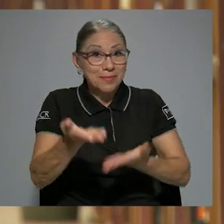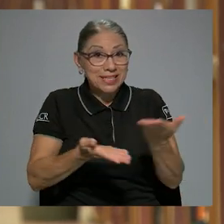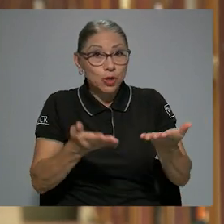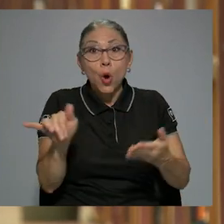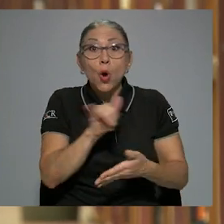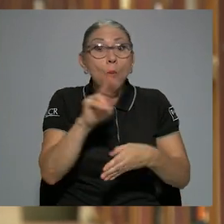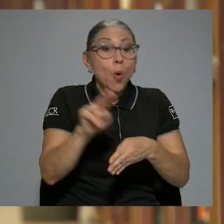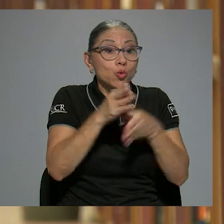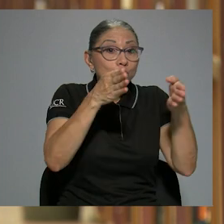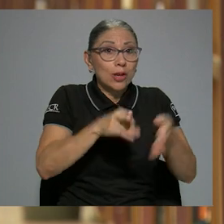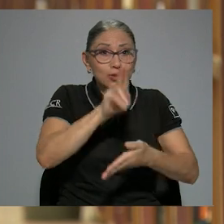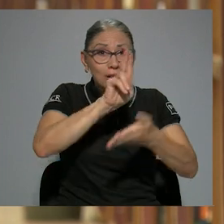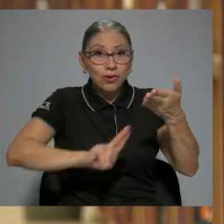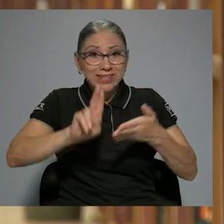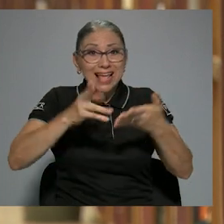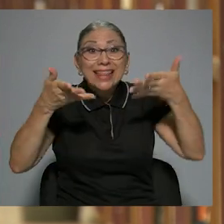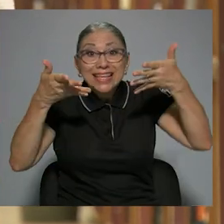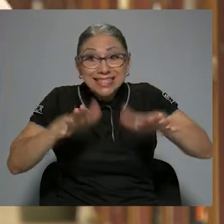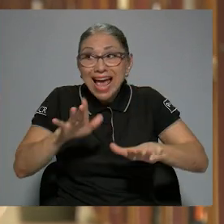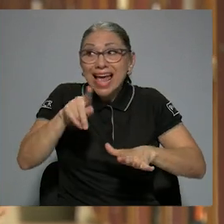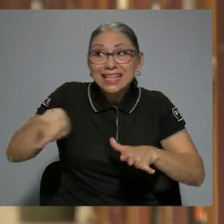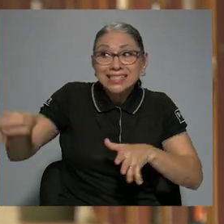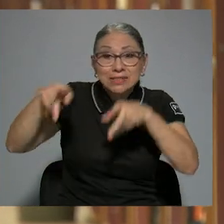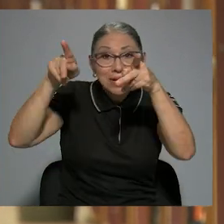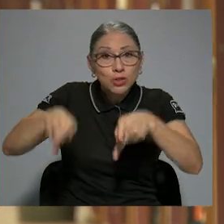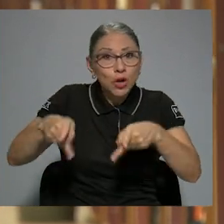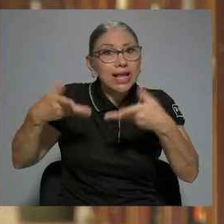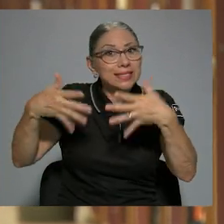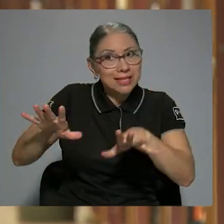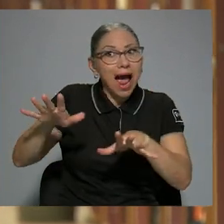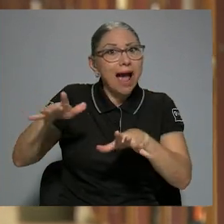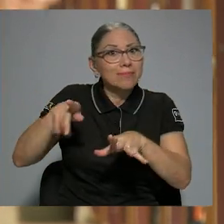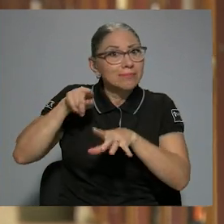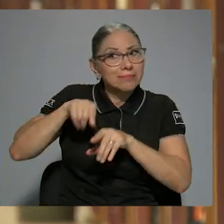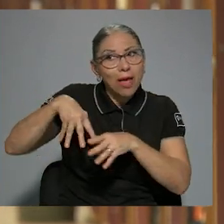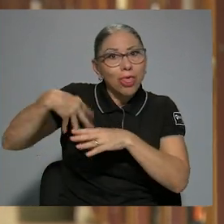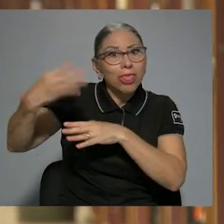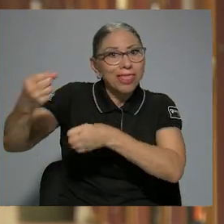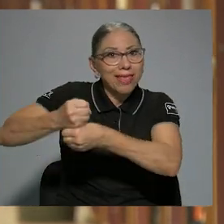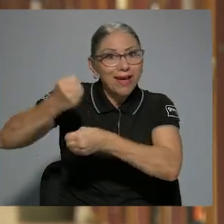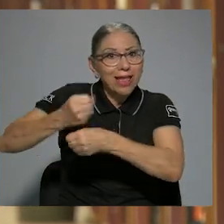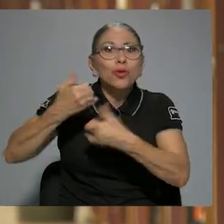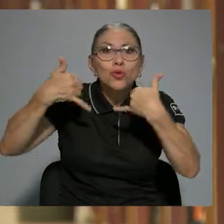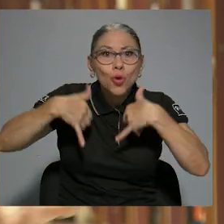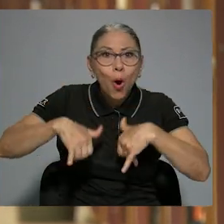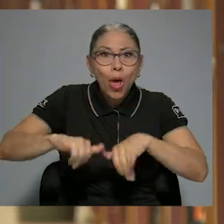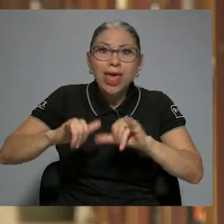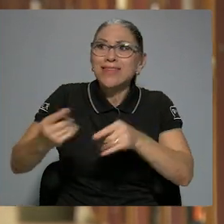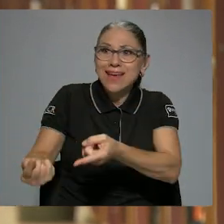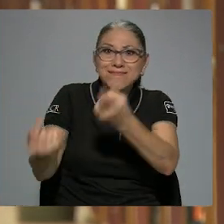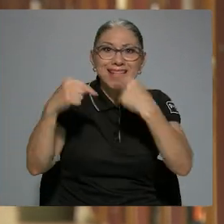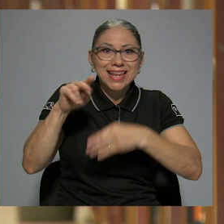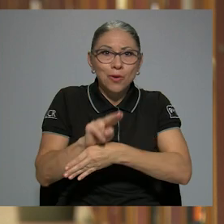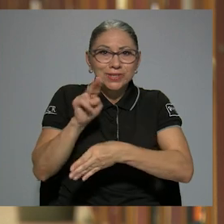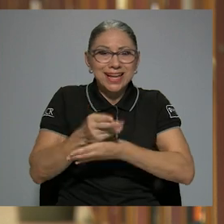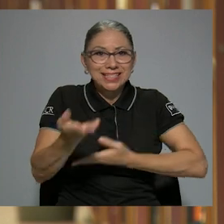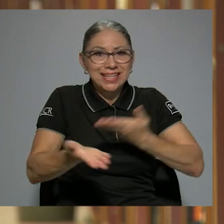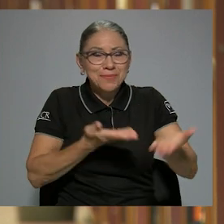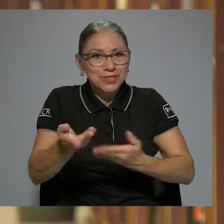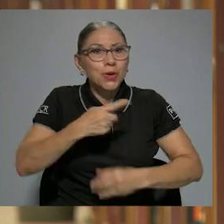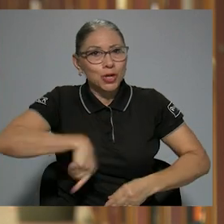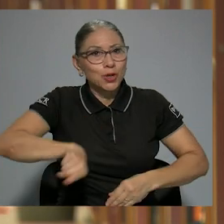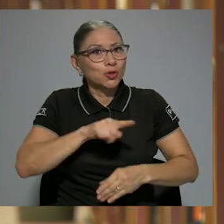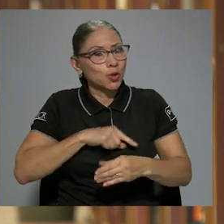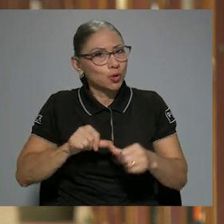conocieron el servicio, estando siendo usuarios de la universidad y ya están insertos en la comunidad laboral del país, siguen requiriendo de nuestro